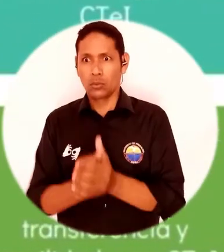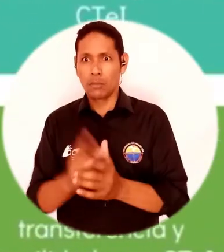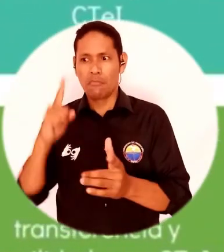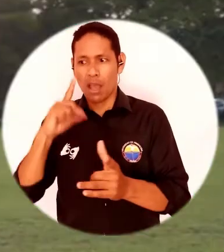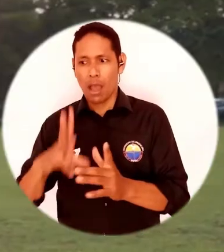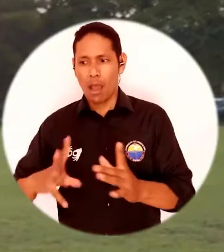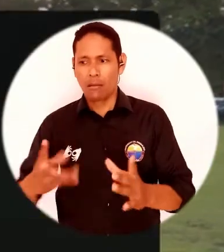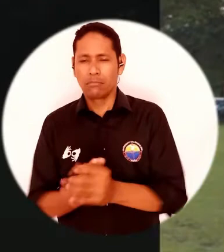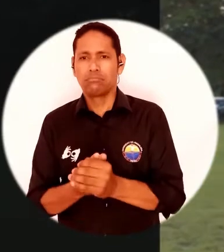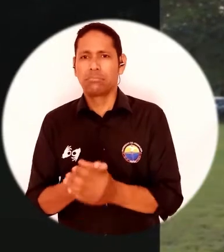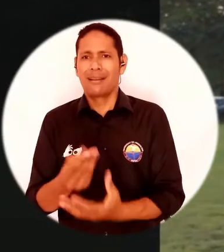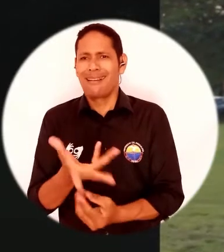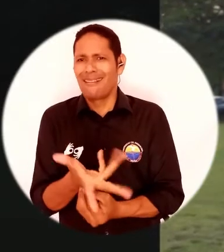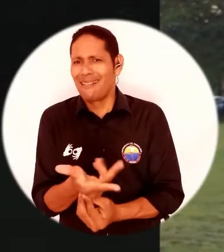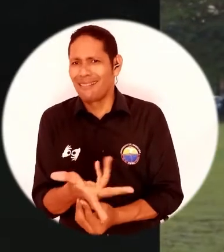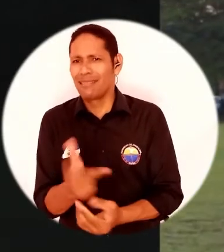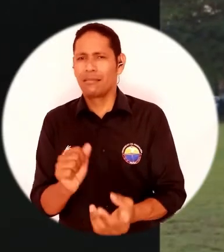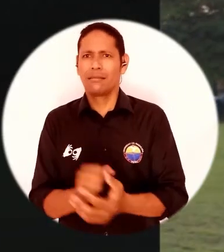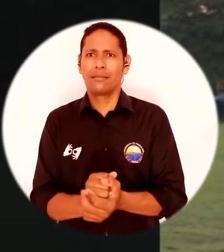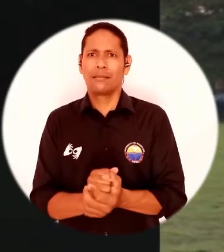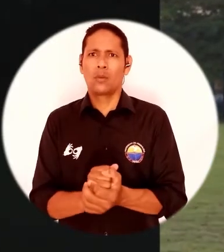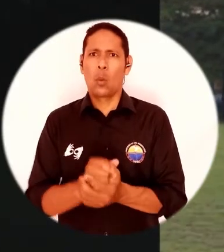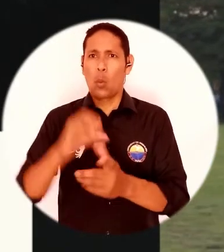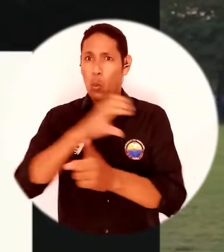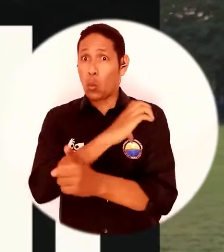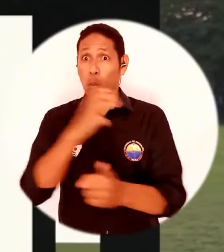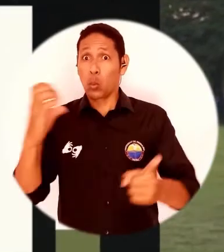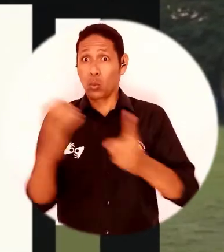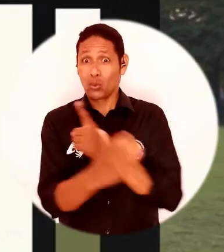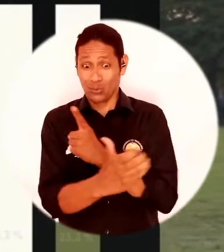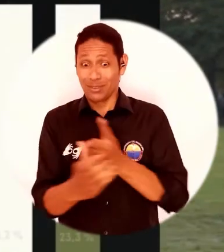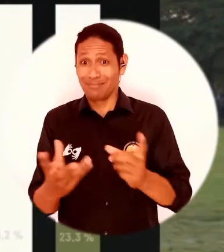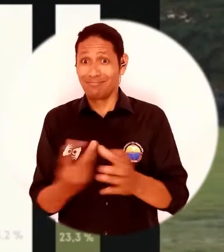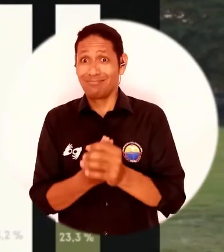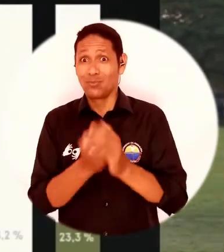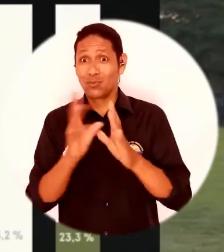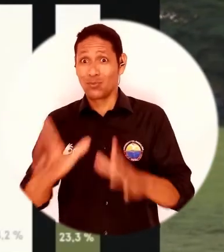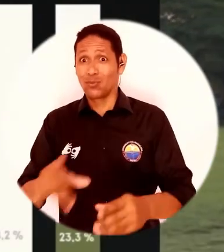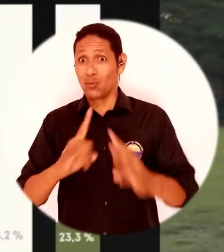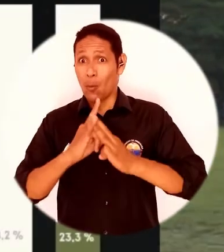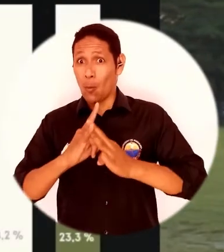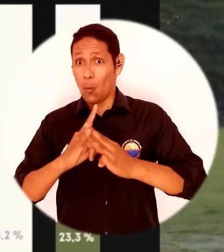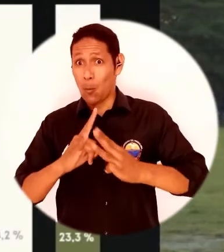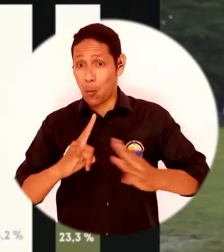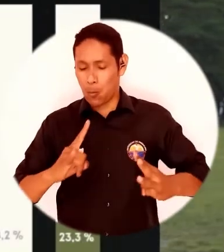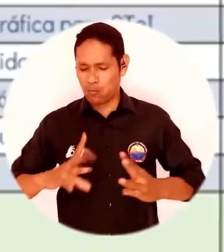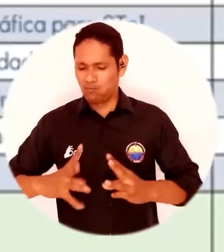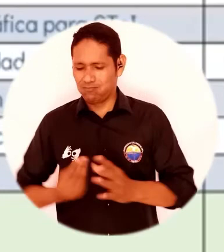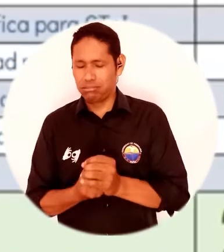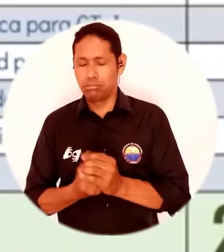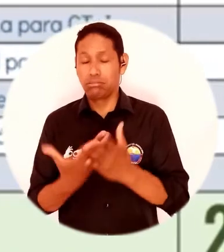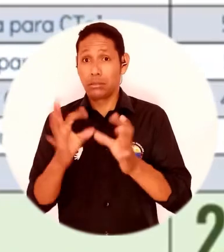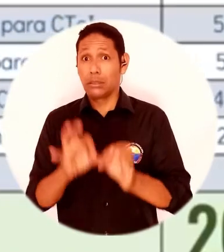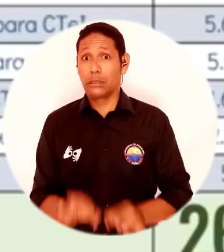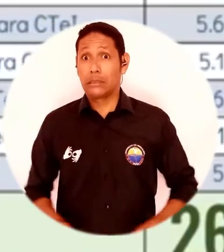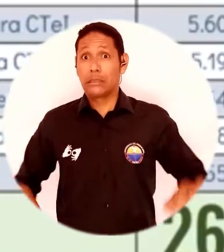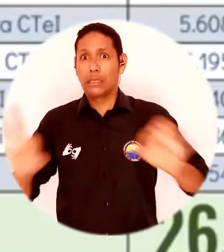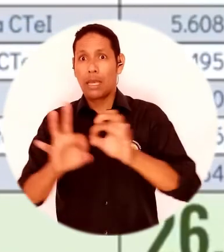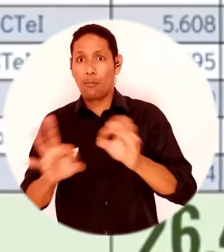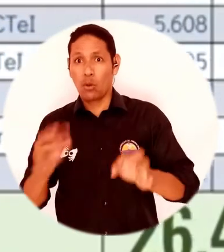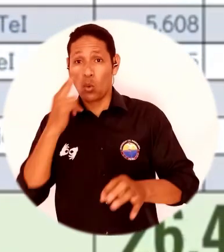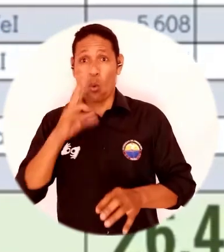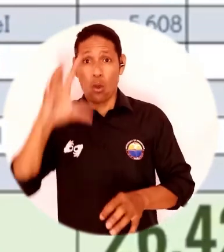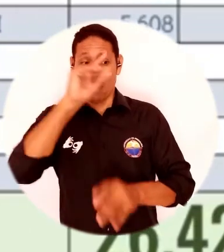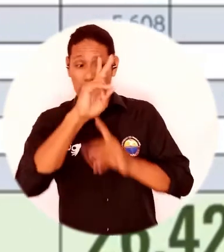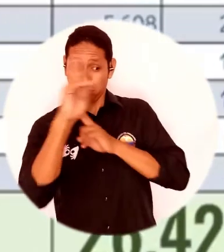Tenemos que destacar que la inclusión de las artes y la cultura dentro del ámbito investigativo de la Universidad Magdalena ha permitido que sea